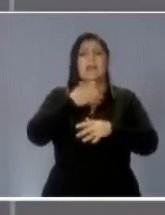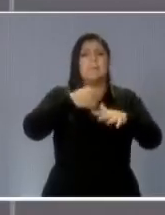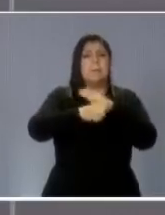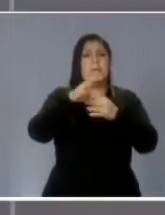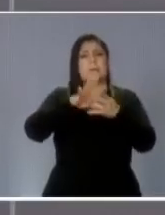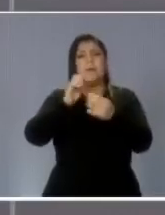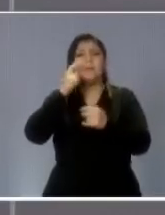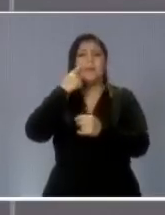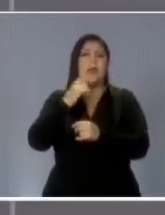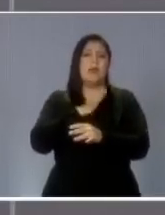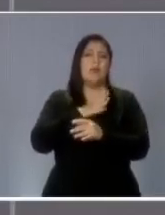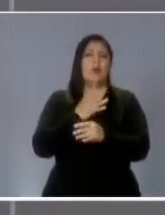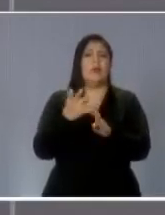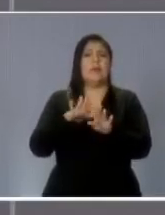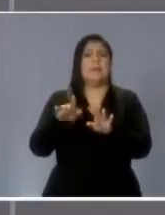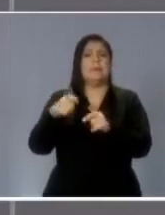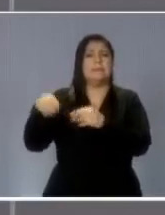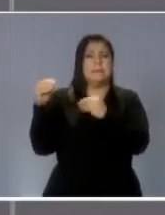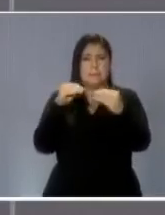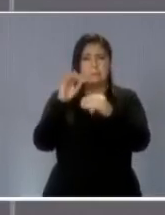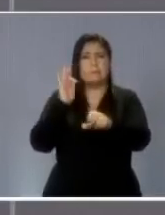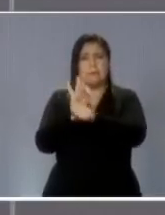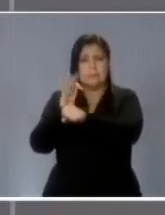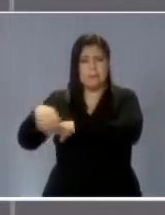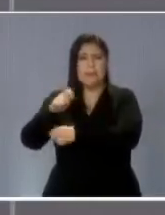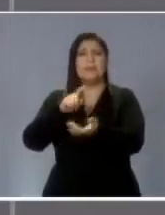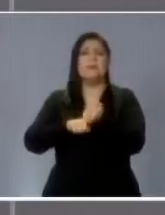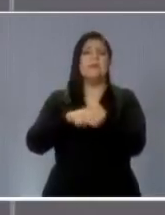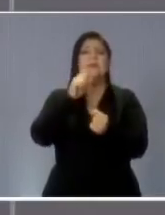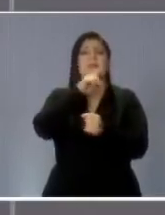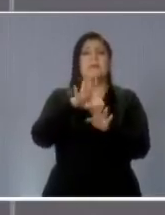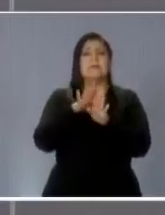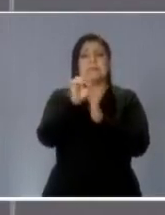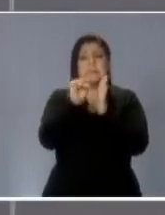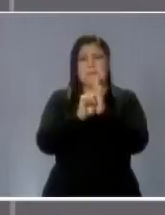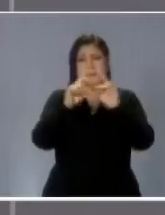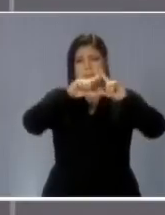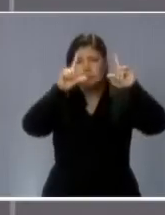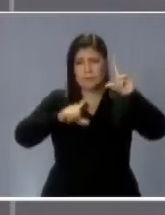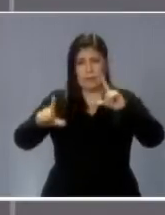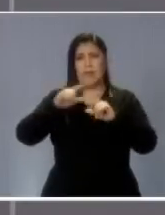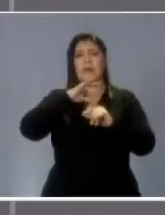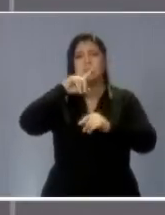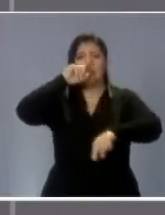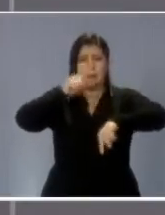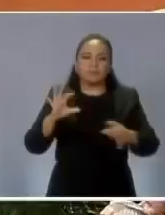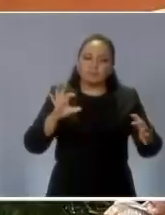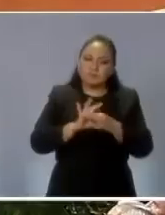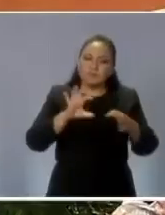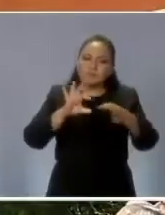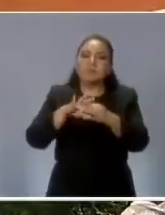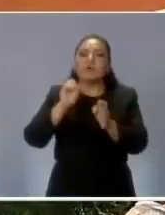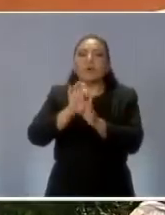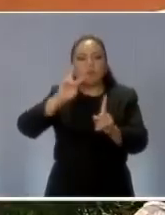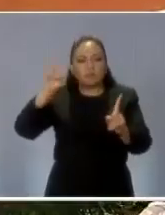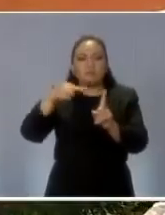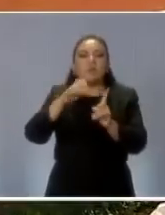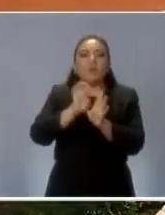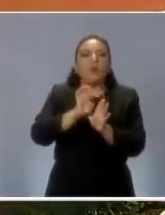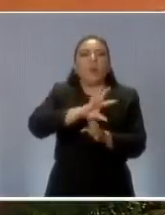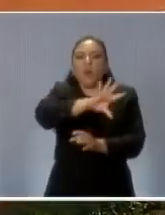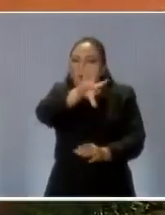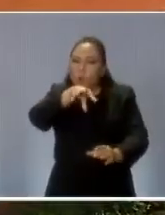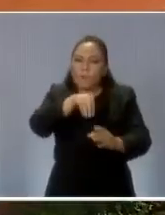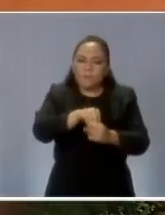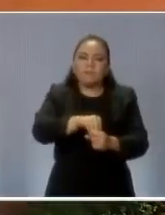de amparo, del sistema nacional anticorrupción y la política coelectoral. Peña Nieto añadió que el